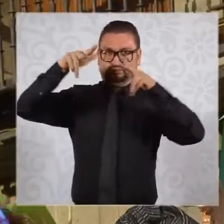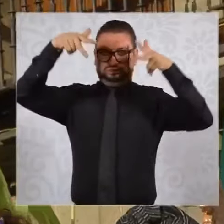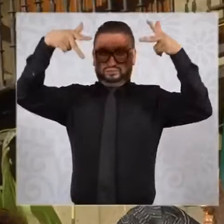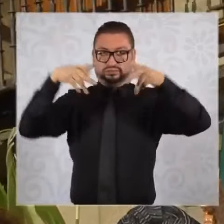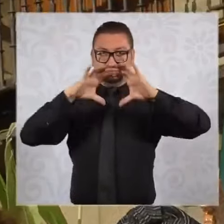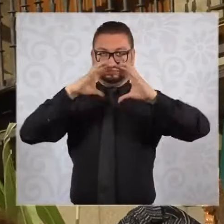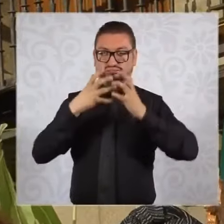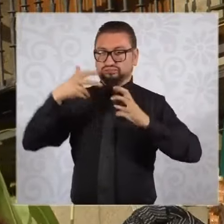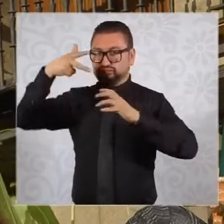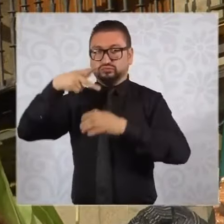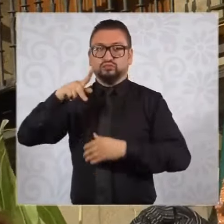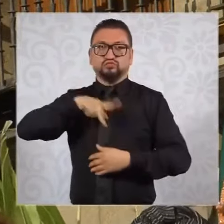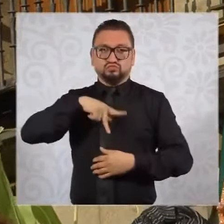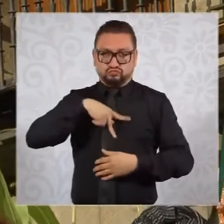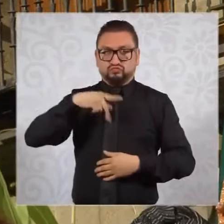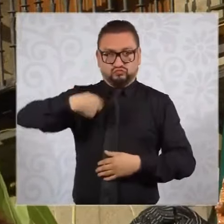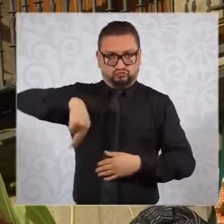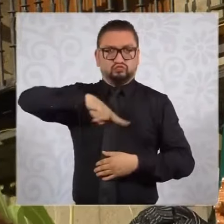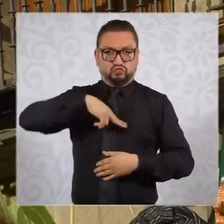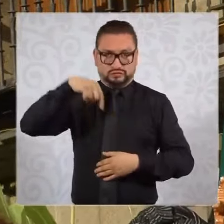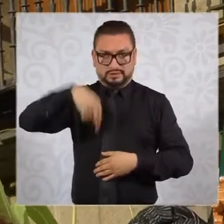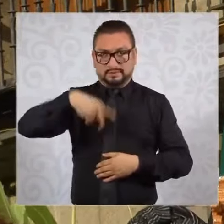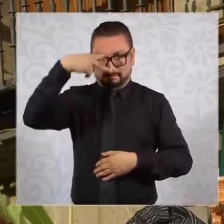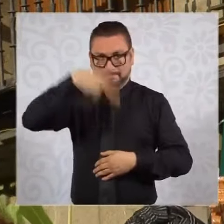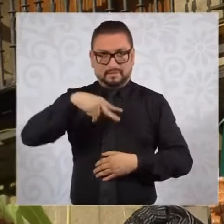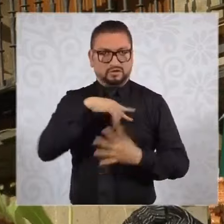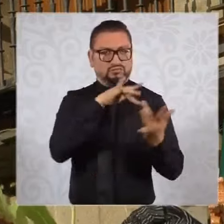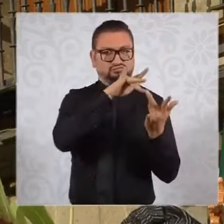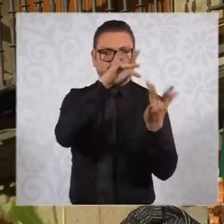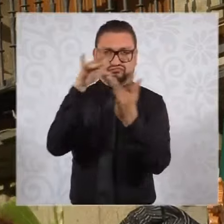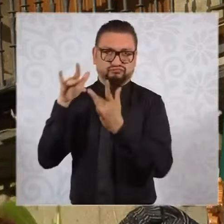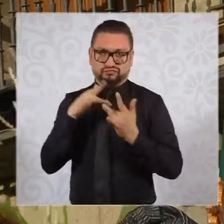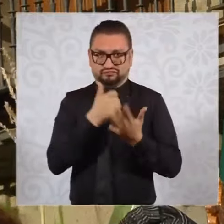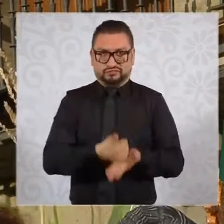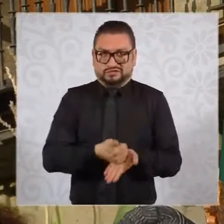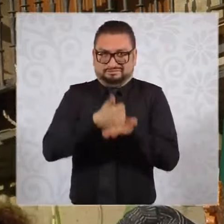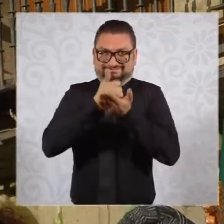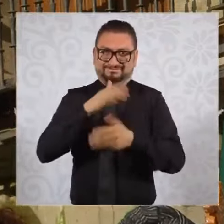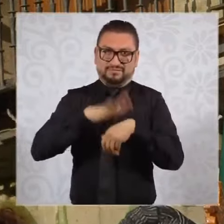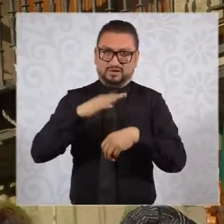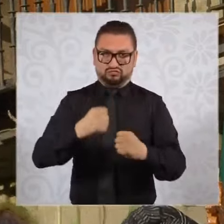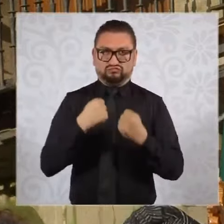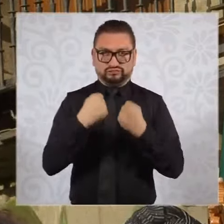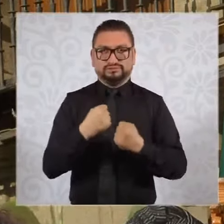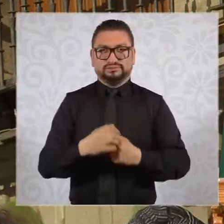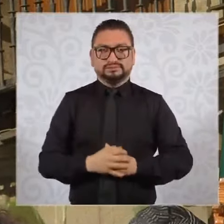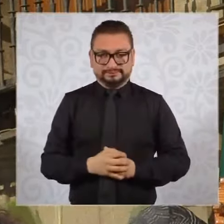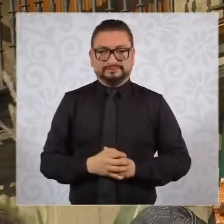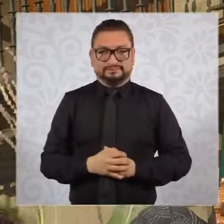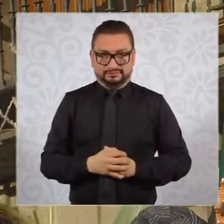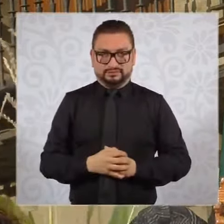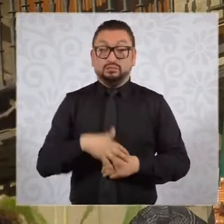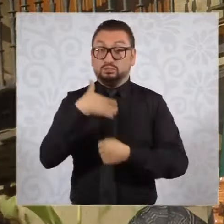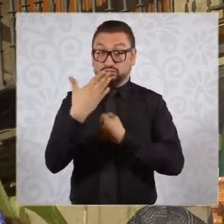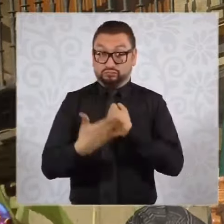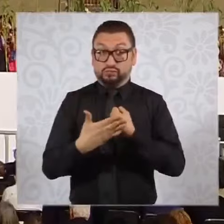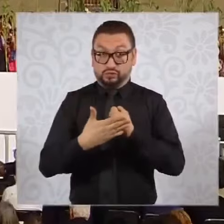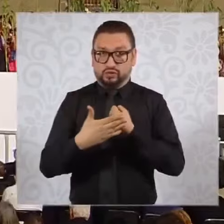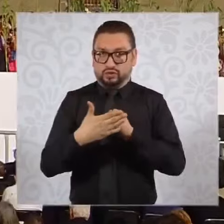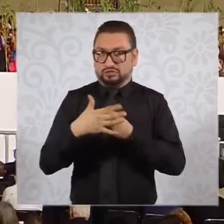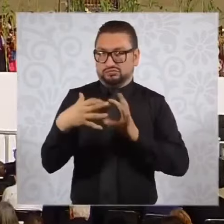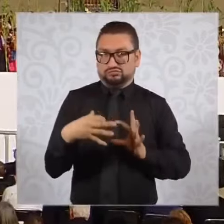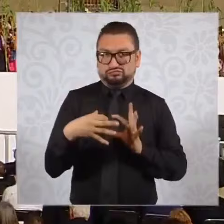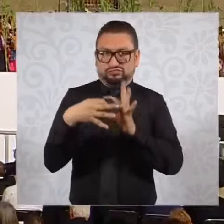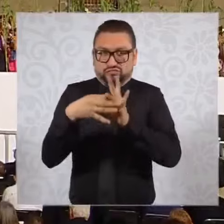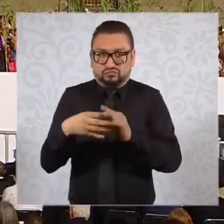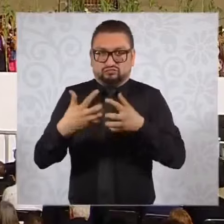que nos permita ampliar la conectividad de todas las personas. Nos integraremos a la cadena